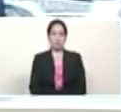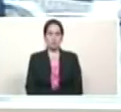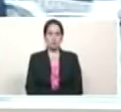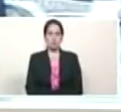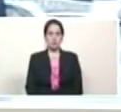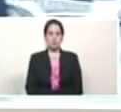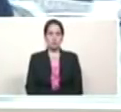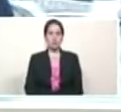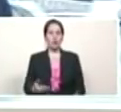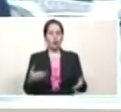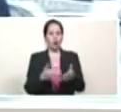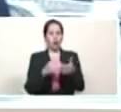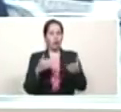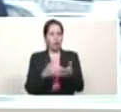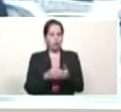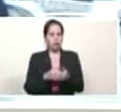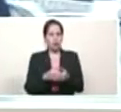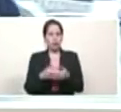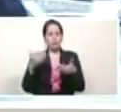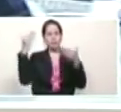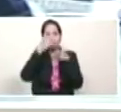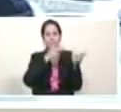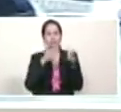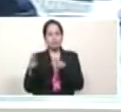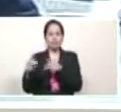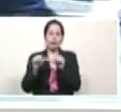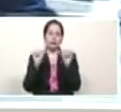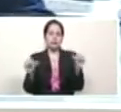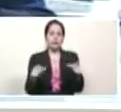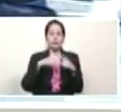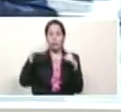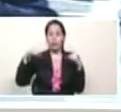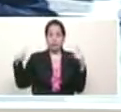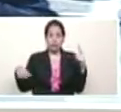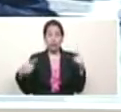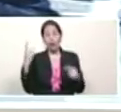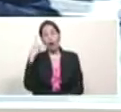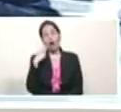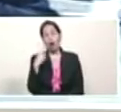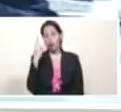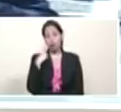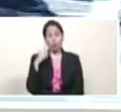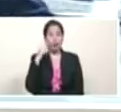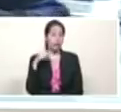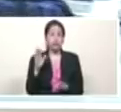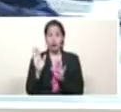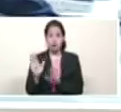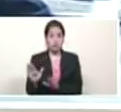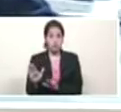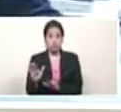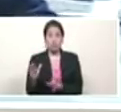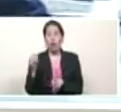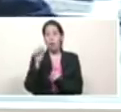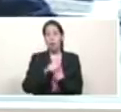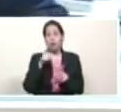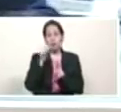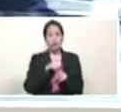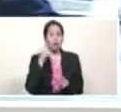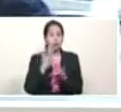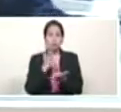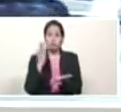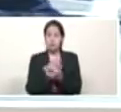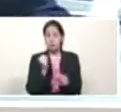el ataque terrorista al sistema eléctrico, en medio, debemos acostumbrarnos a estar batallando, trabajando,